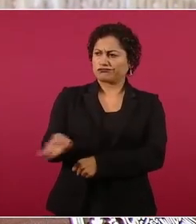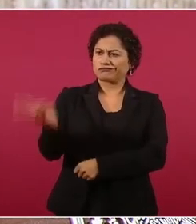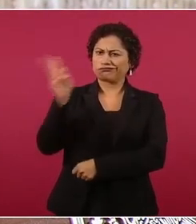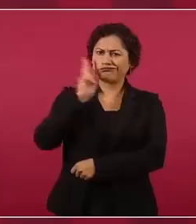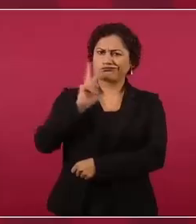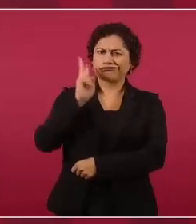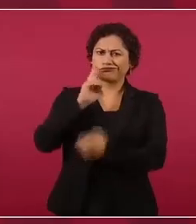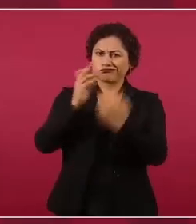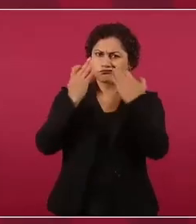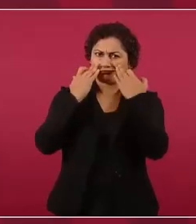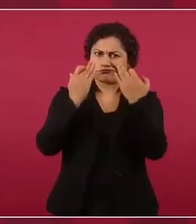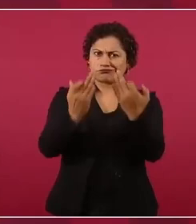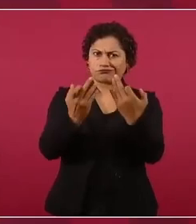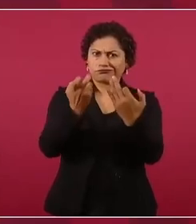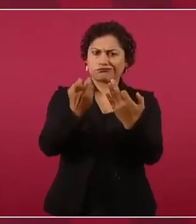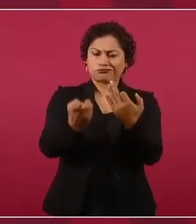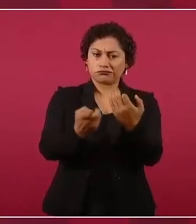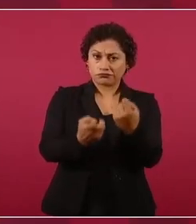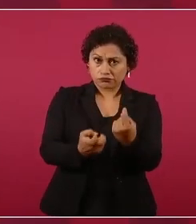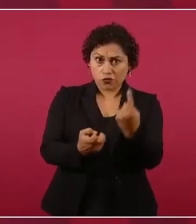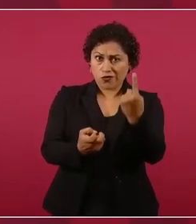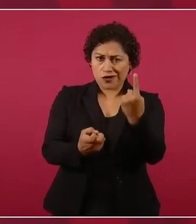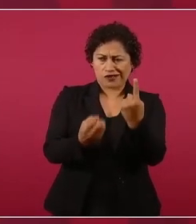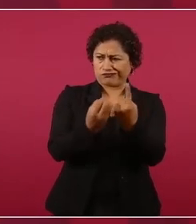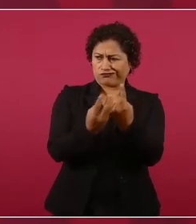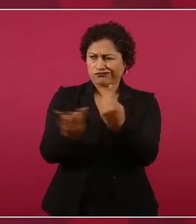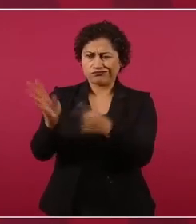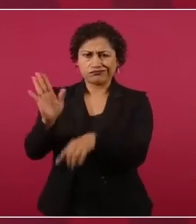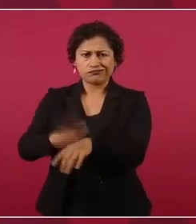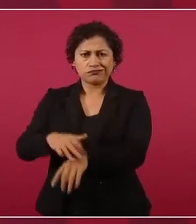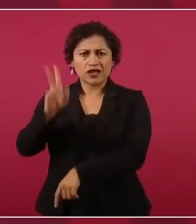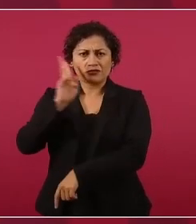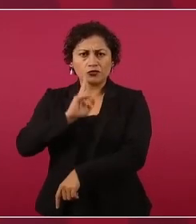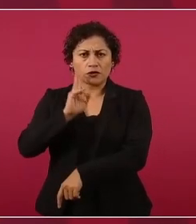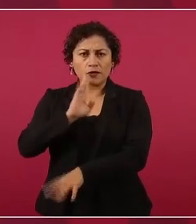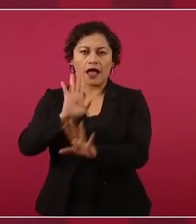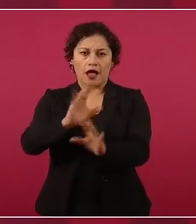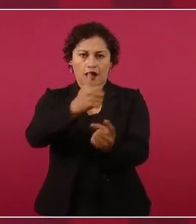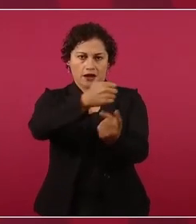Hay más de una prueba en cada caso.